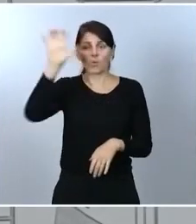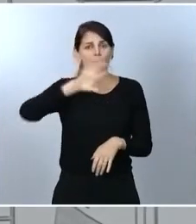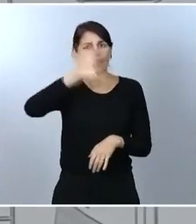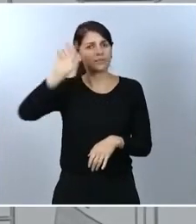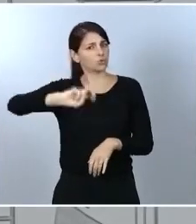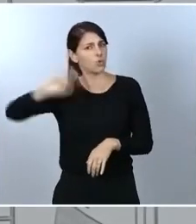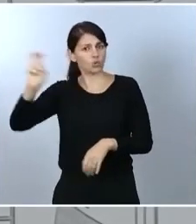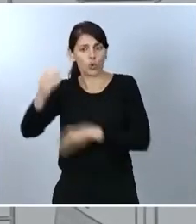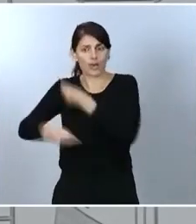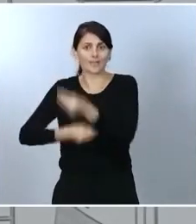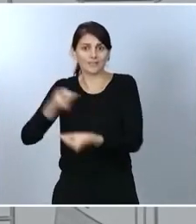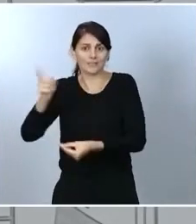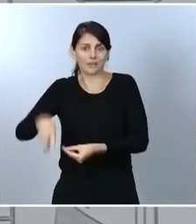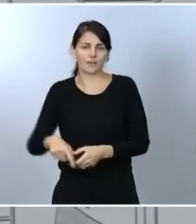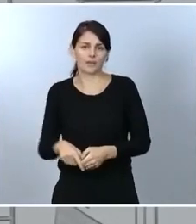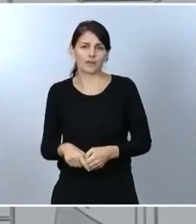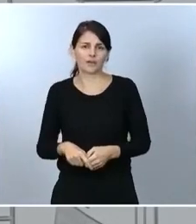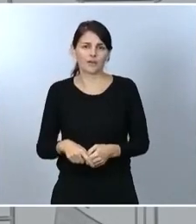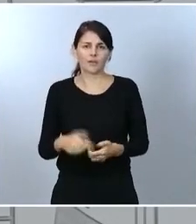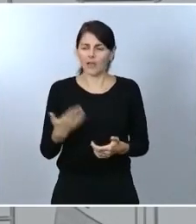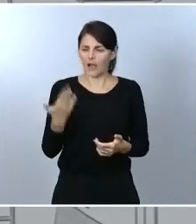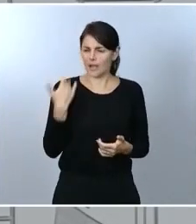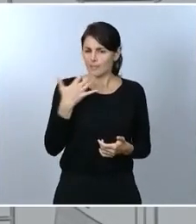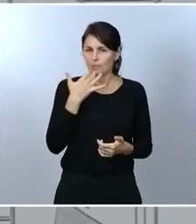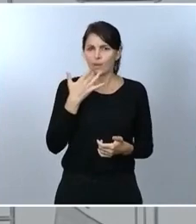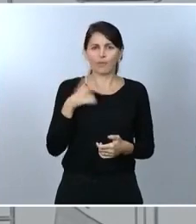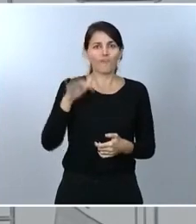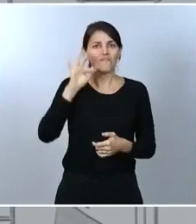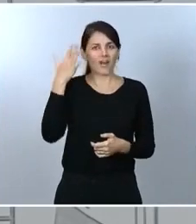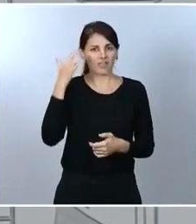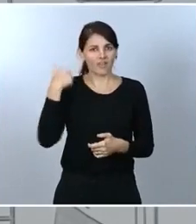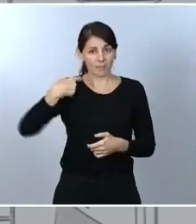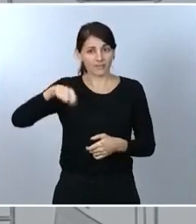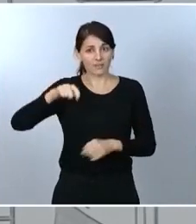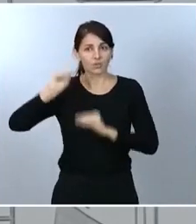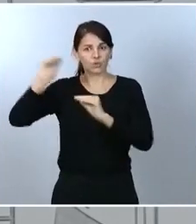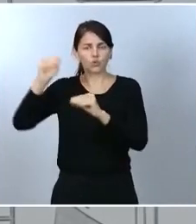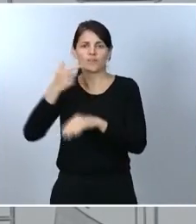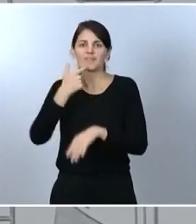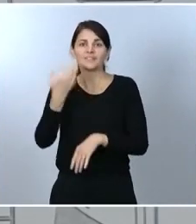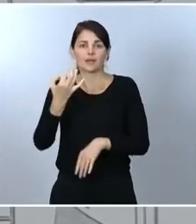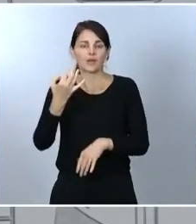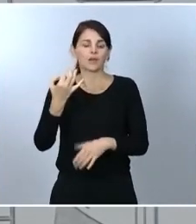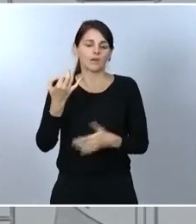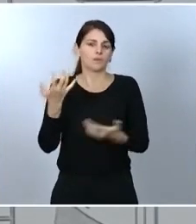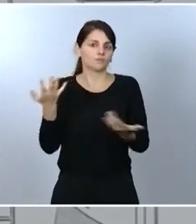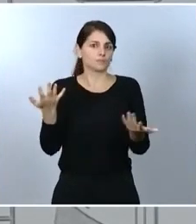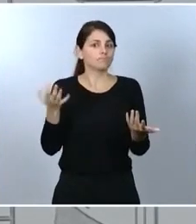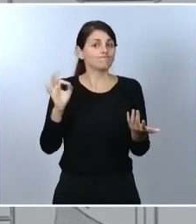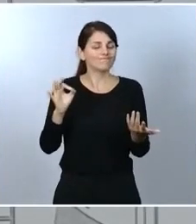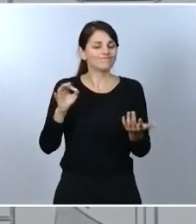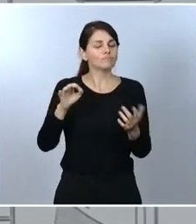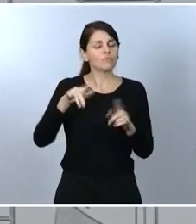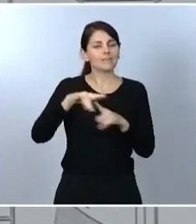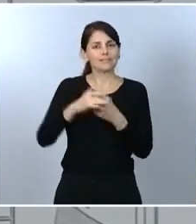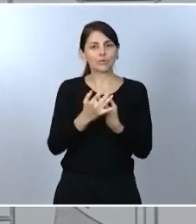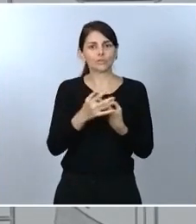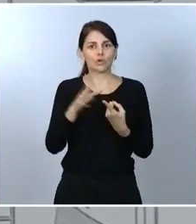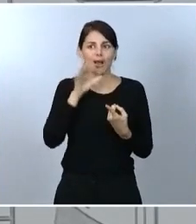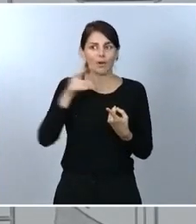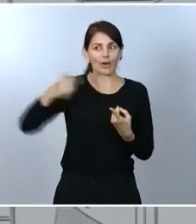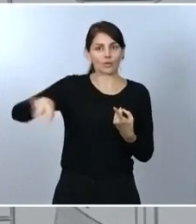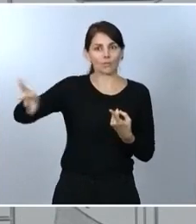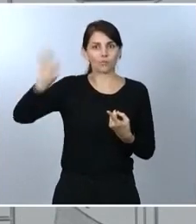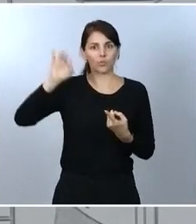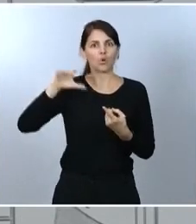antes de ayer el propio presidente de la República Francesa decía que, evidentemente, esta situación se podía prolongar hasta llegado el verano. Bueno,